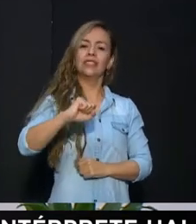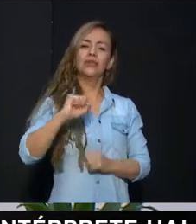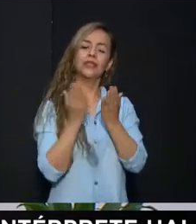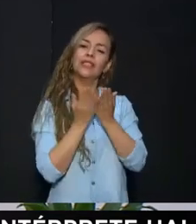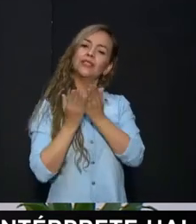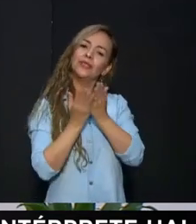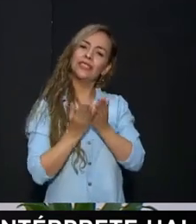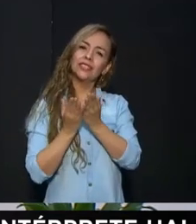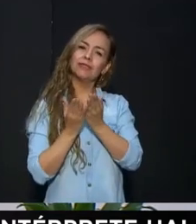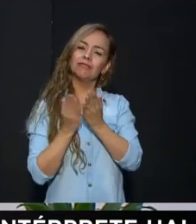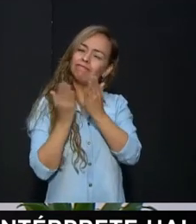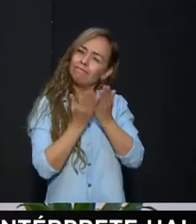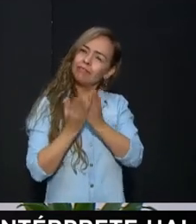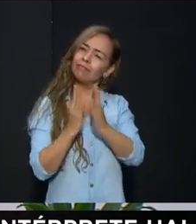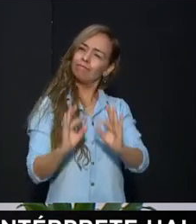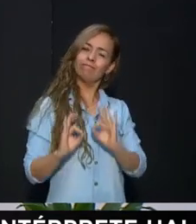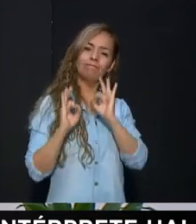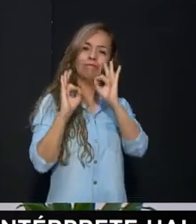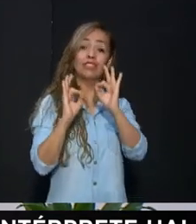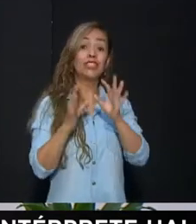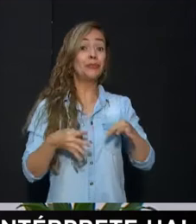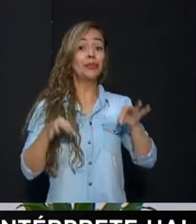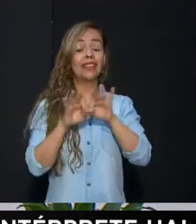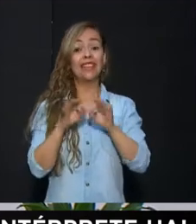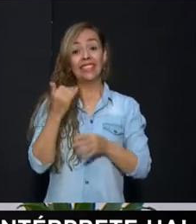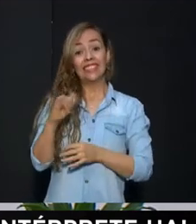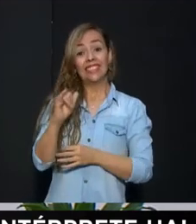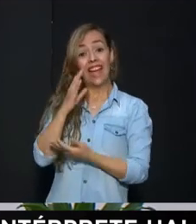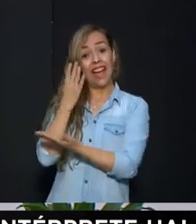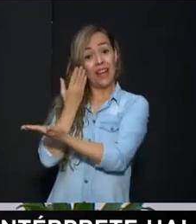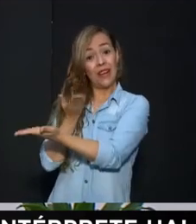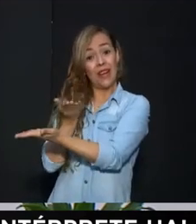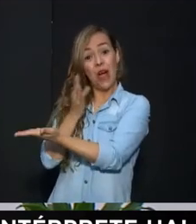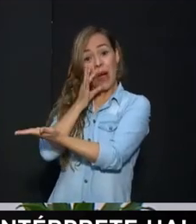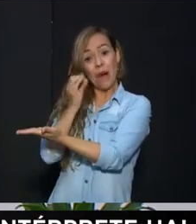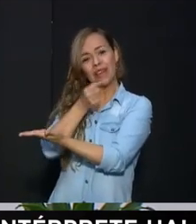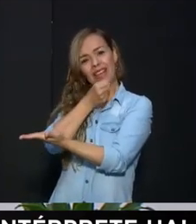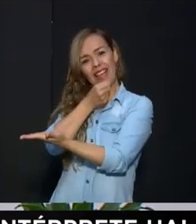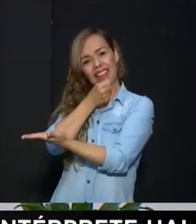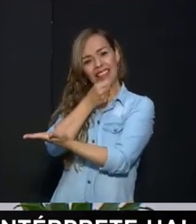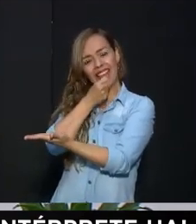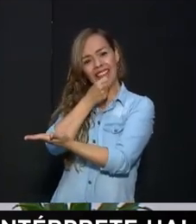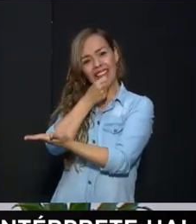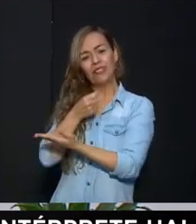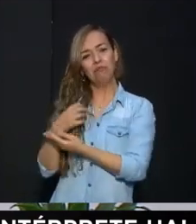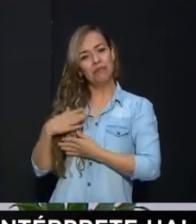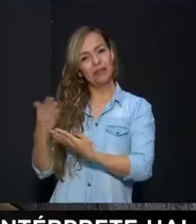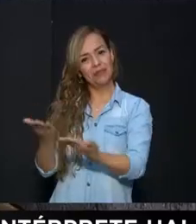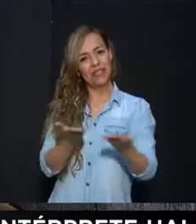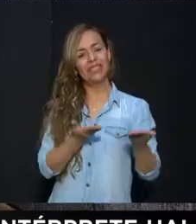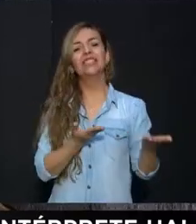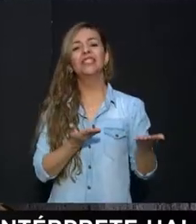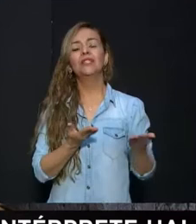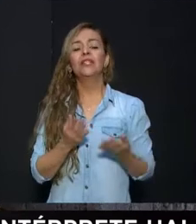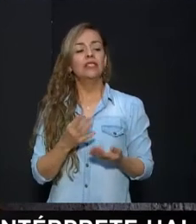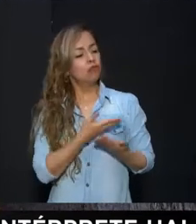y a una educación con calidad que es muy importante. Bueno, ya David les dio la bienvenida con Trova, pero ahora sí los saludo a ustedes formalmente. Buenos